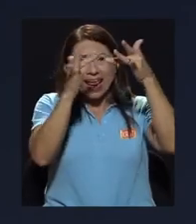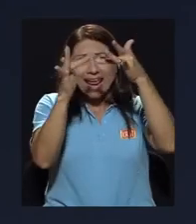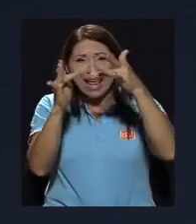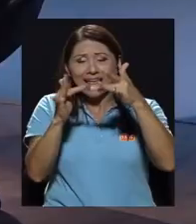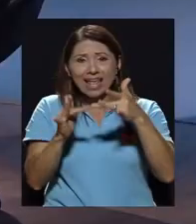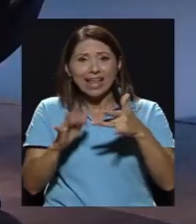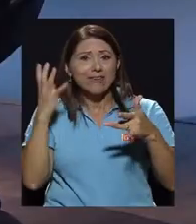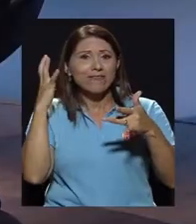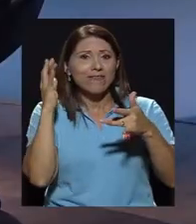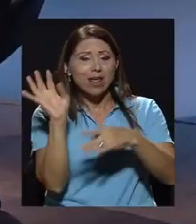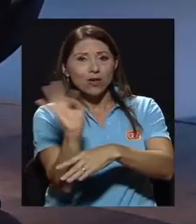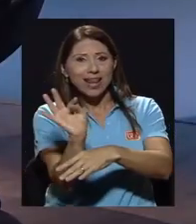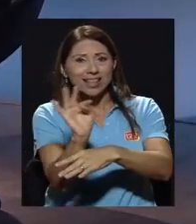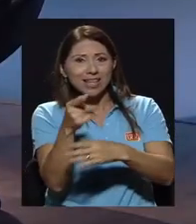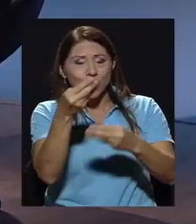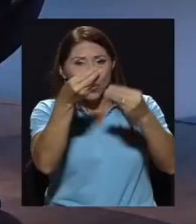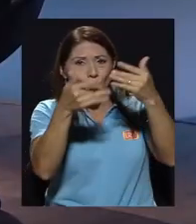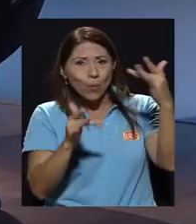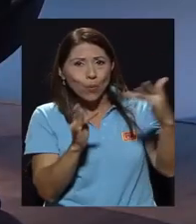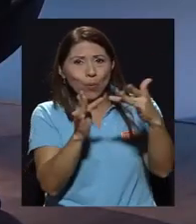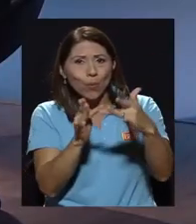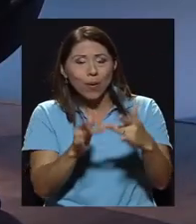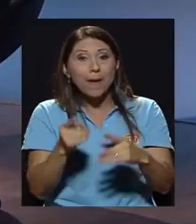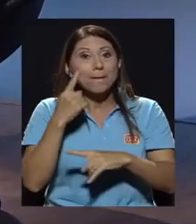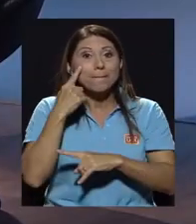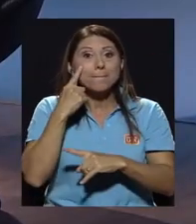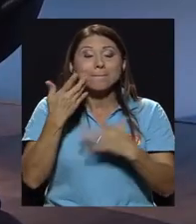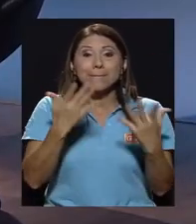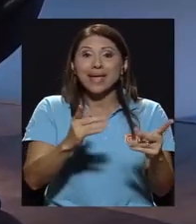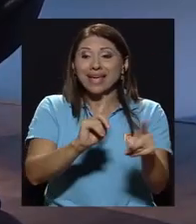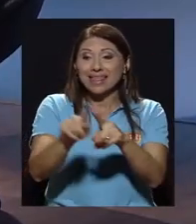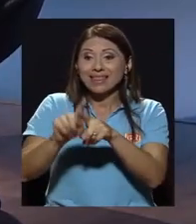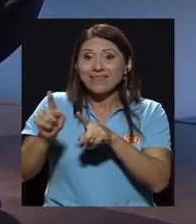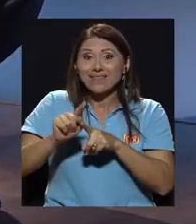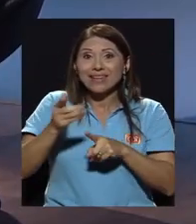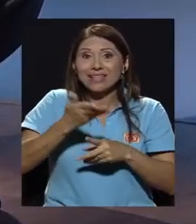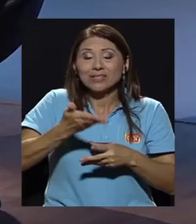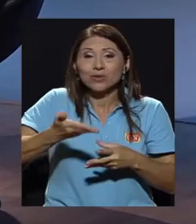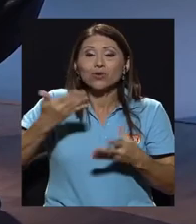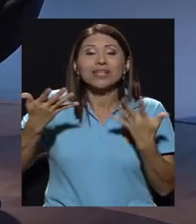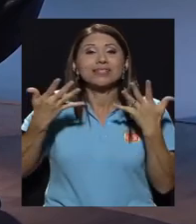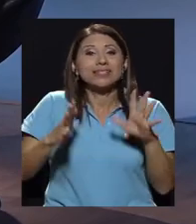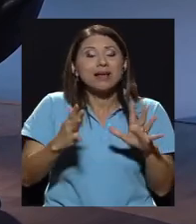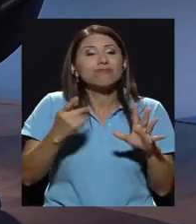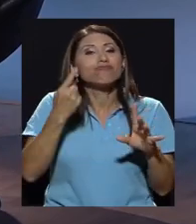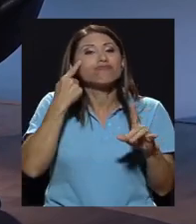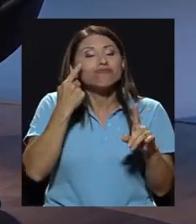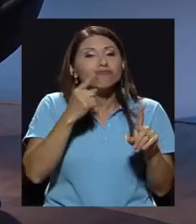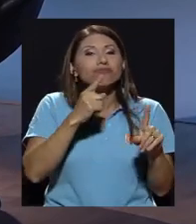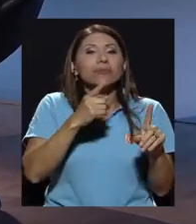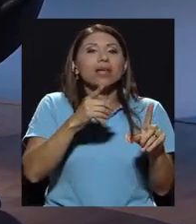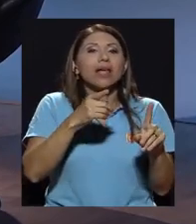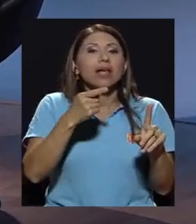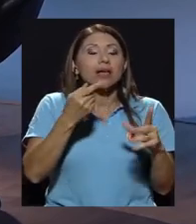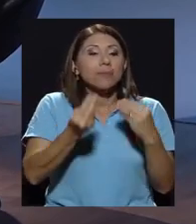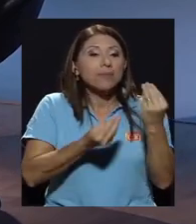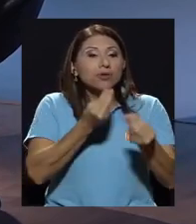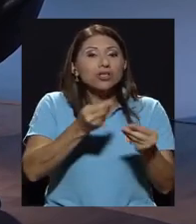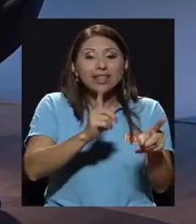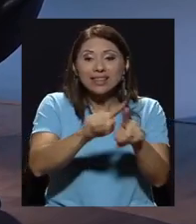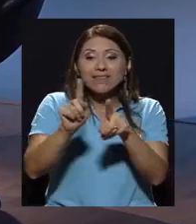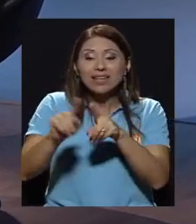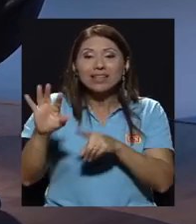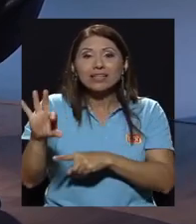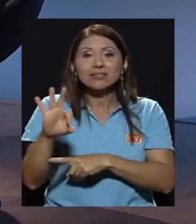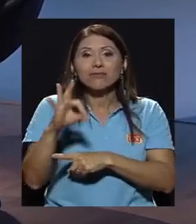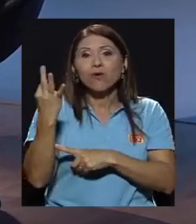transparencia de parte de los estados se ve involucrado en diferentes brazos que tienen que ver con la posibilidad de que la ciudadanía